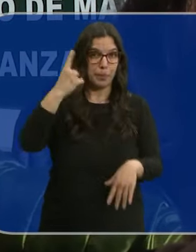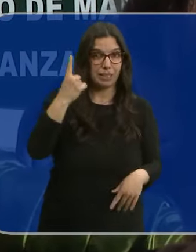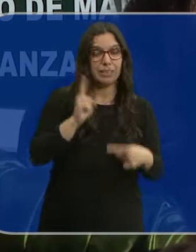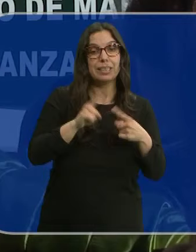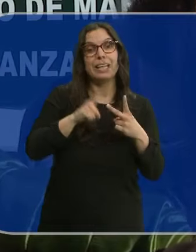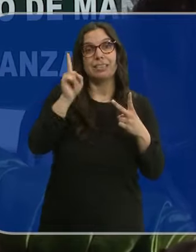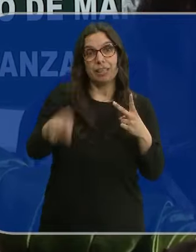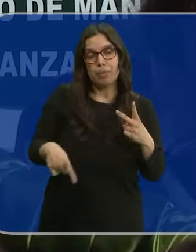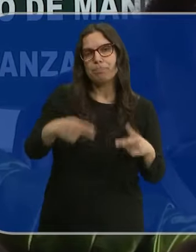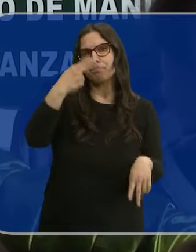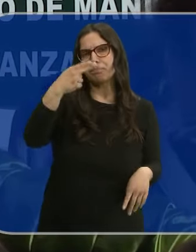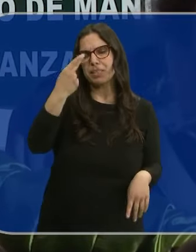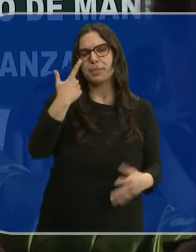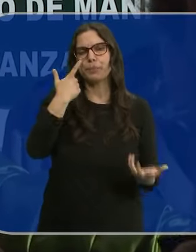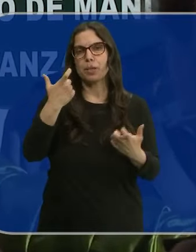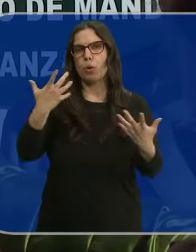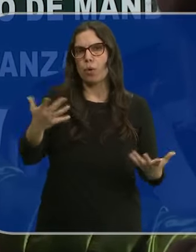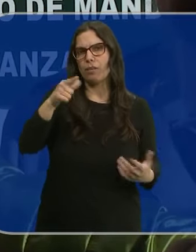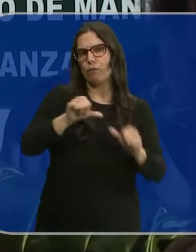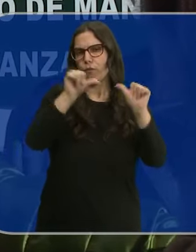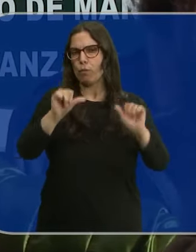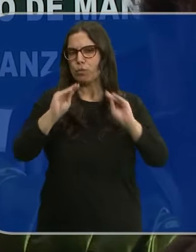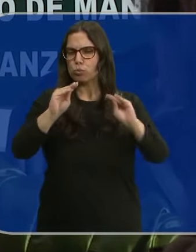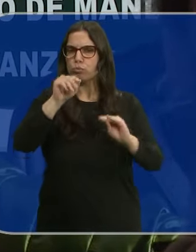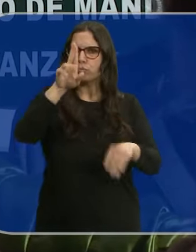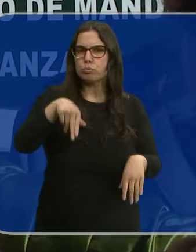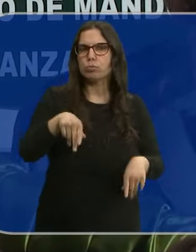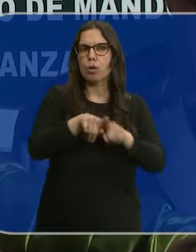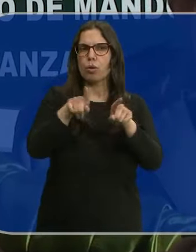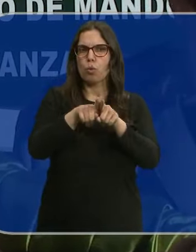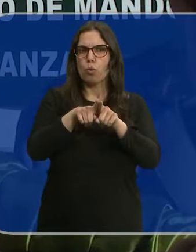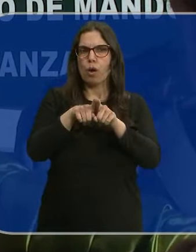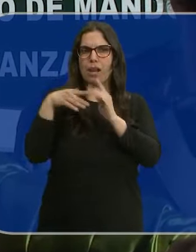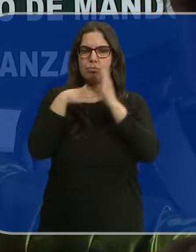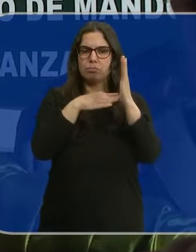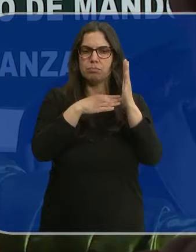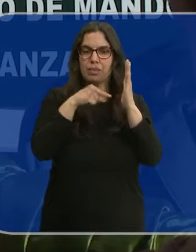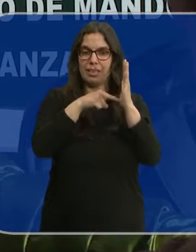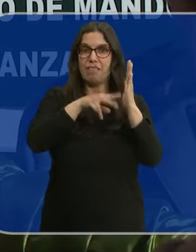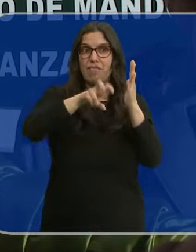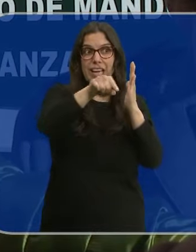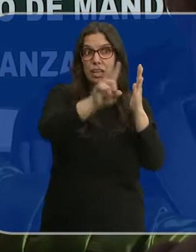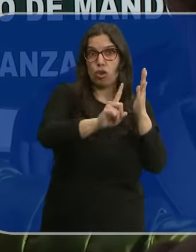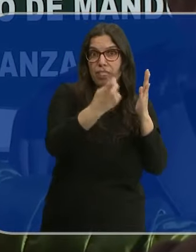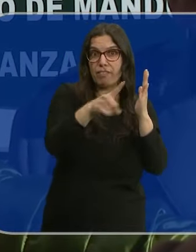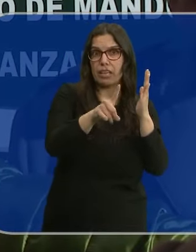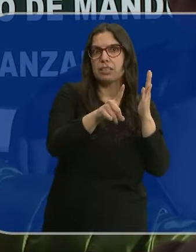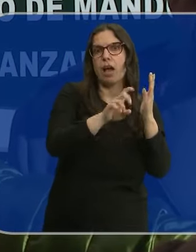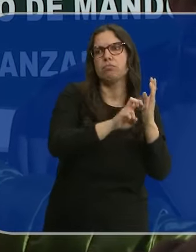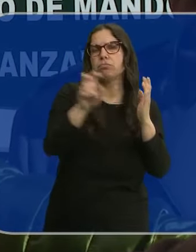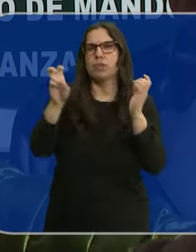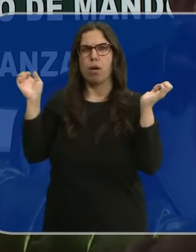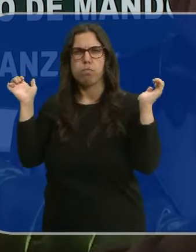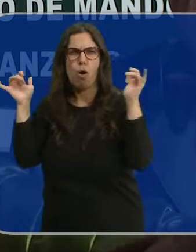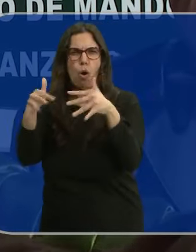también nos interesa mucho destacar su configuración como posibles puestos de mando avanzado en ocasiones como